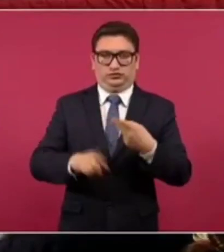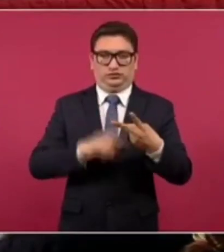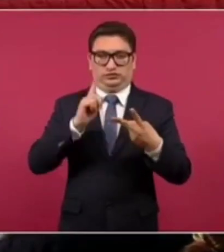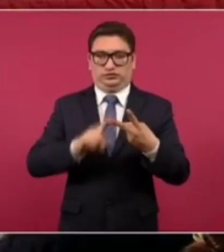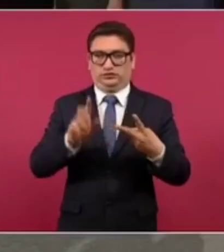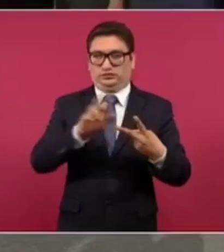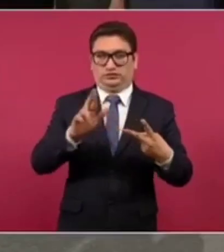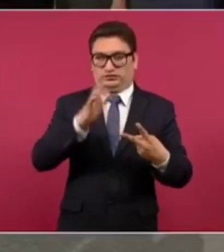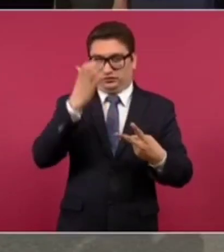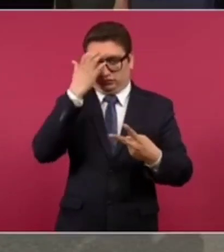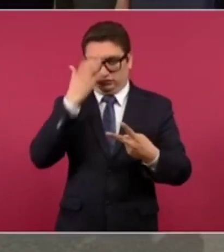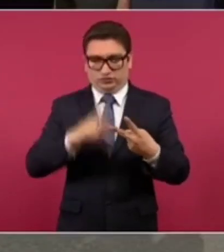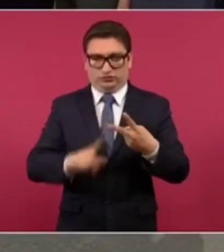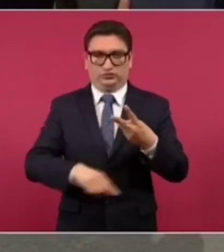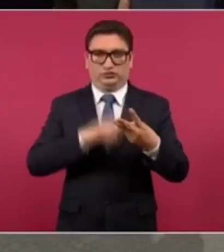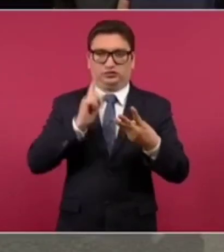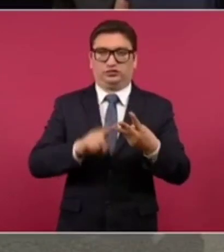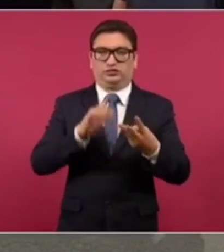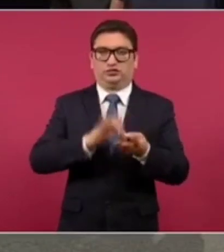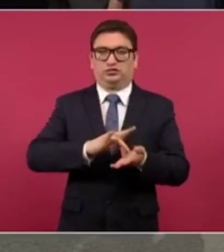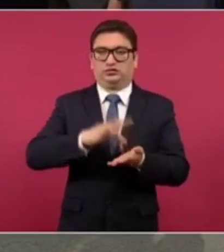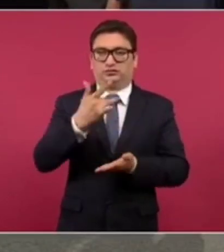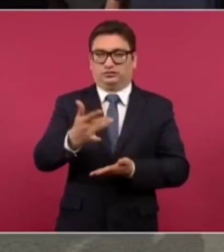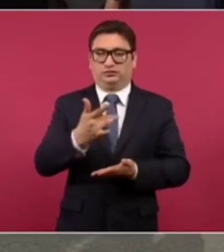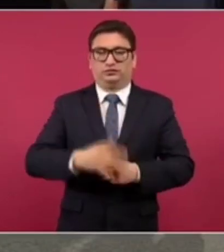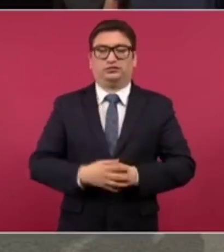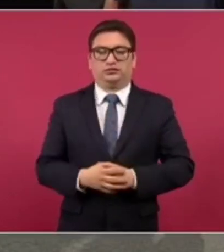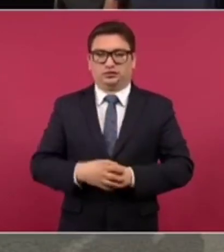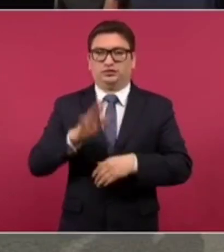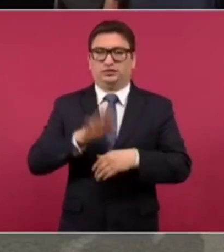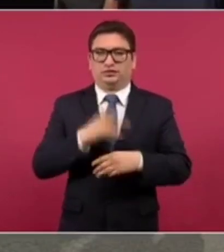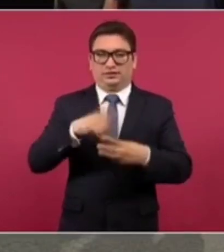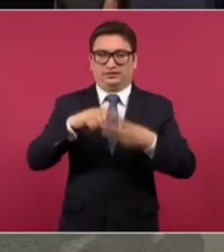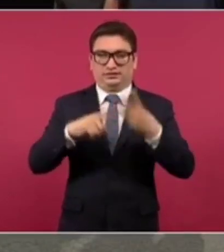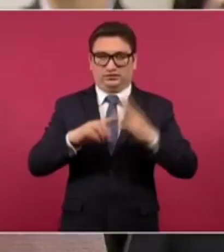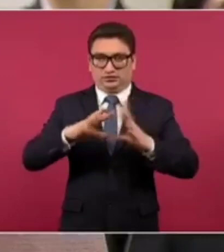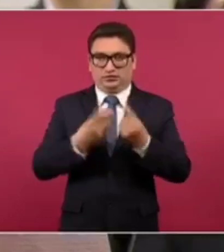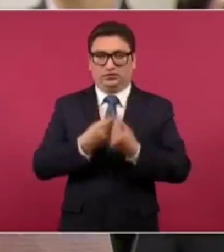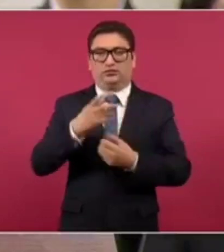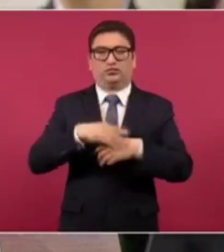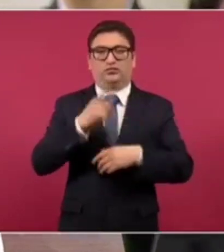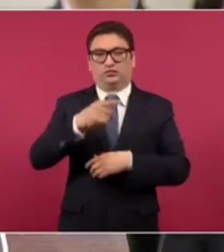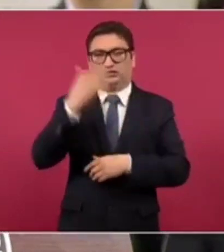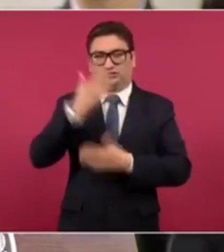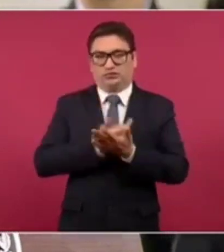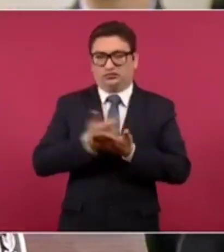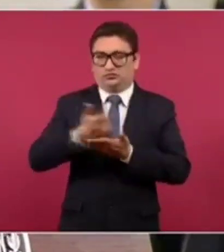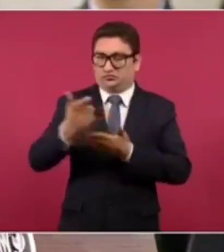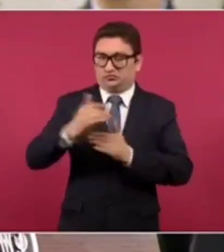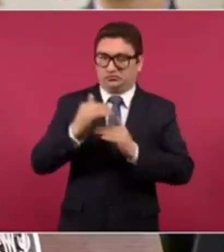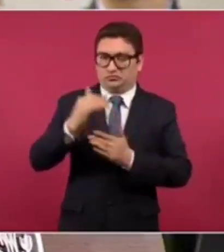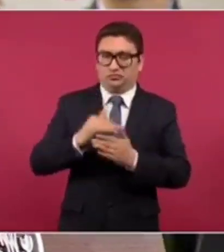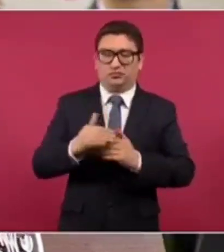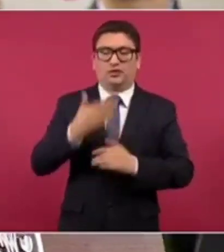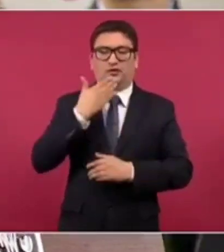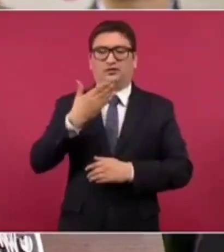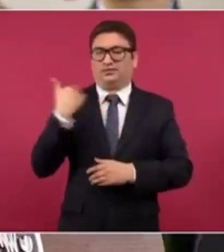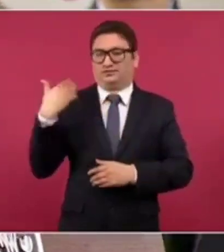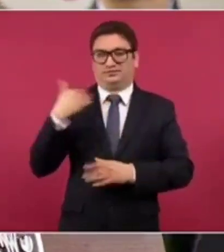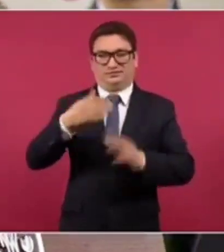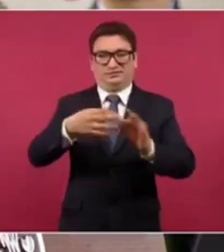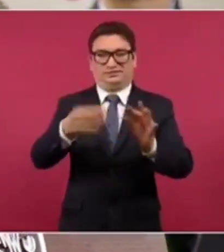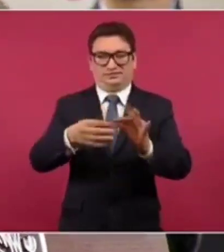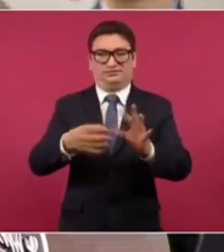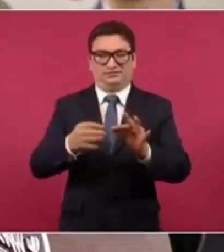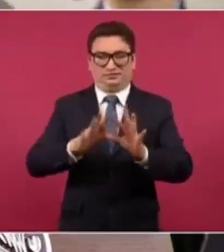reconocimiento y agradecimiento, lo que envolvería esto que ha pasado con el salario. Como ya lo mostraron hace